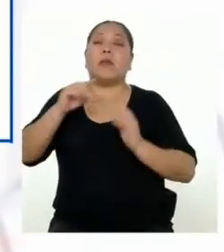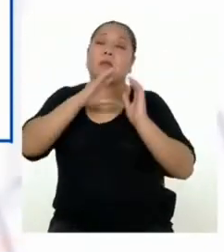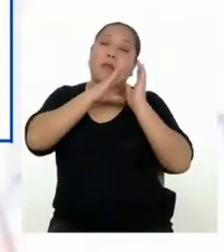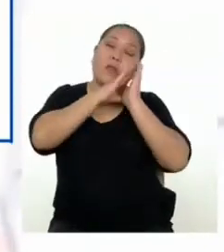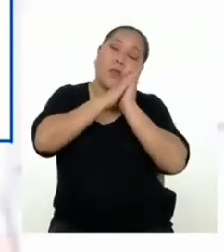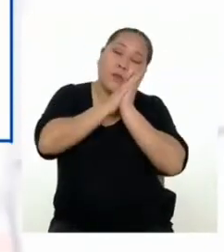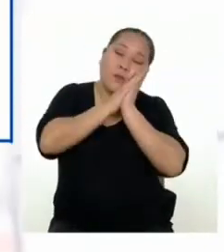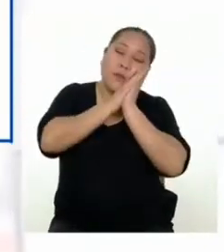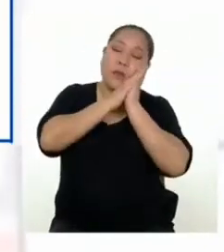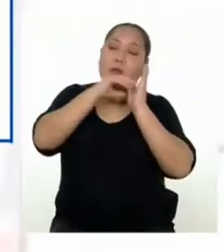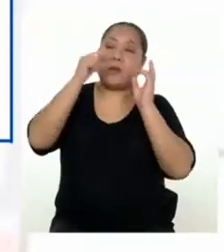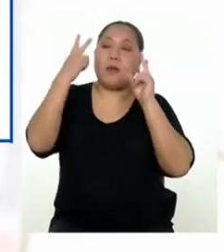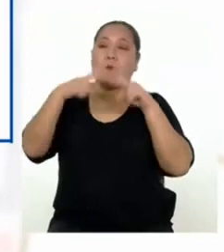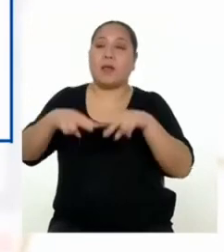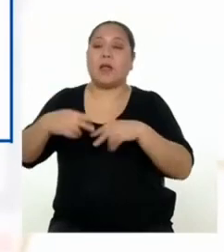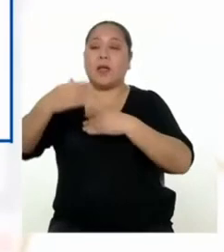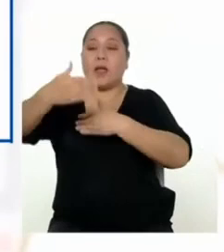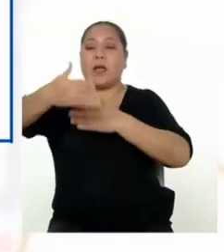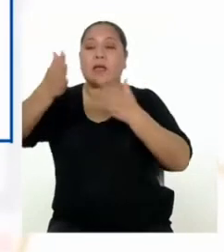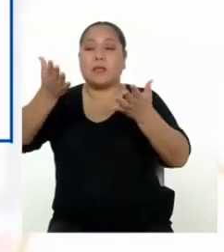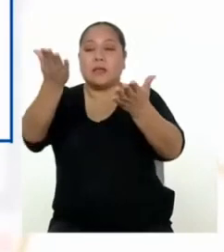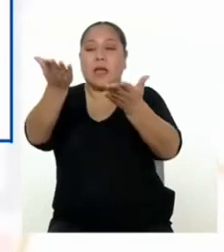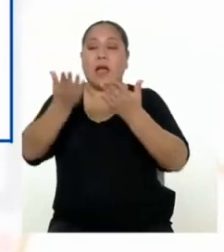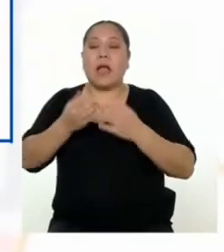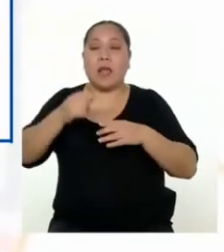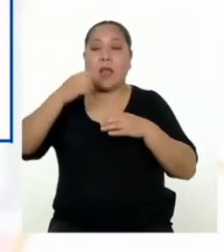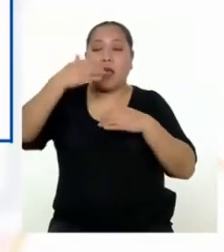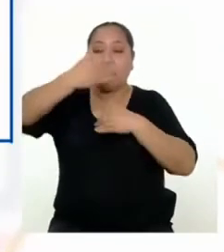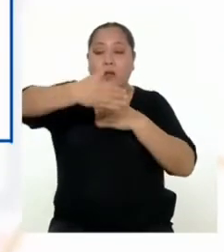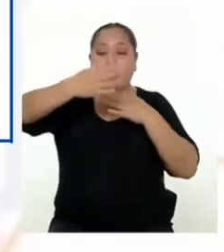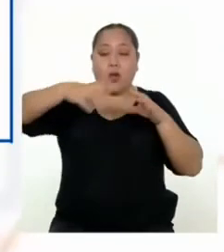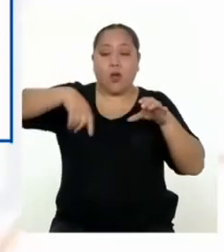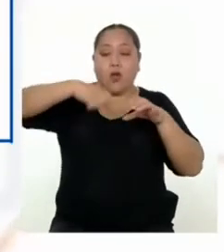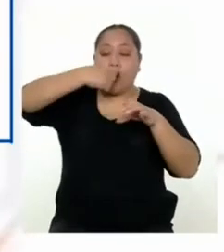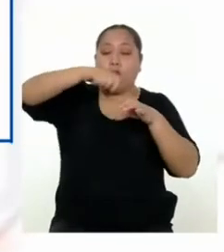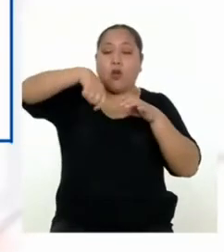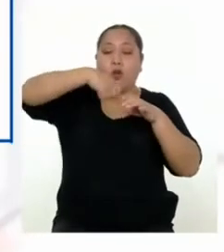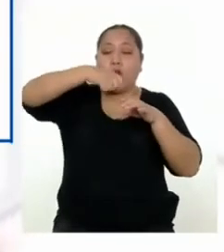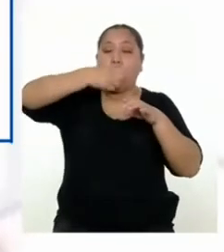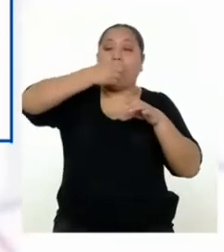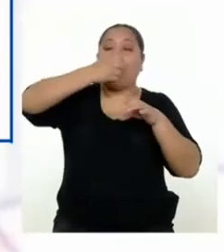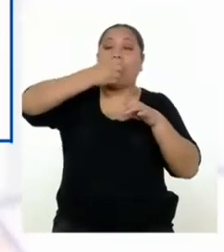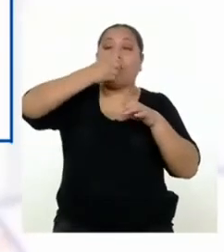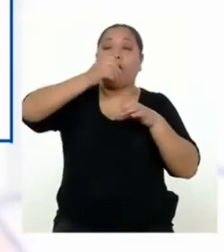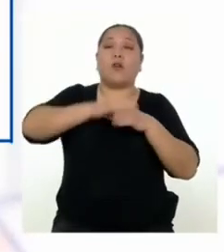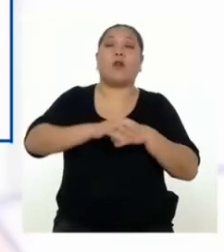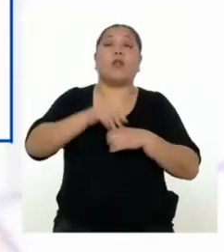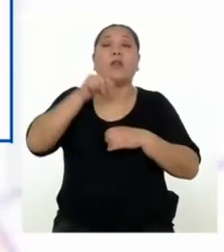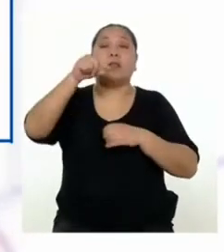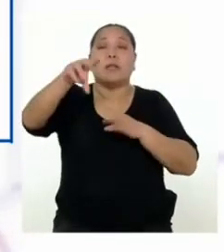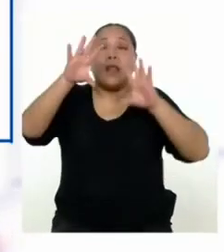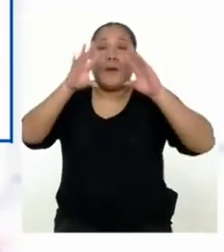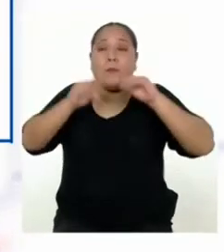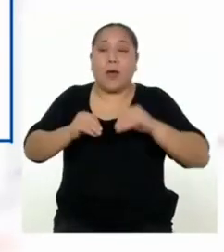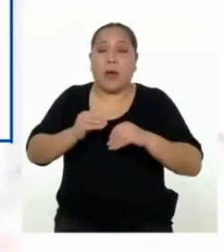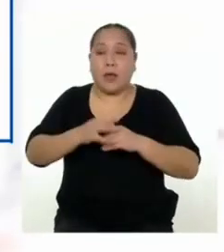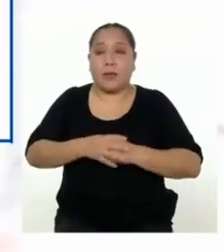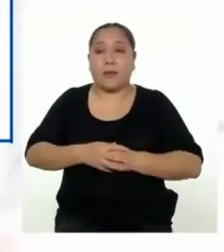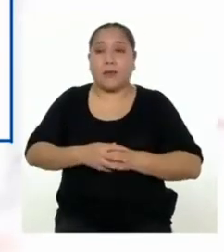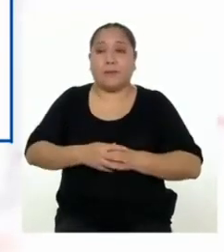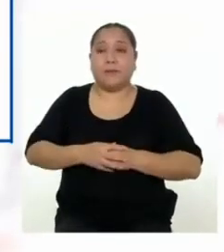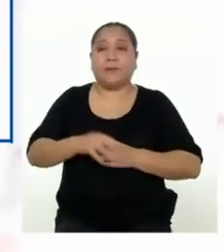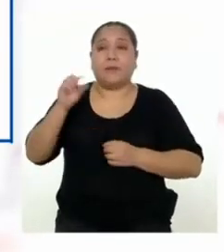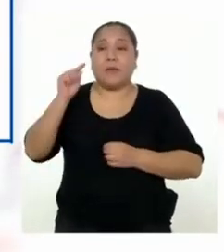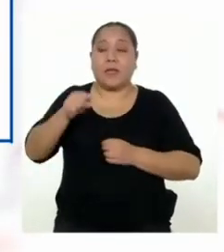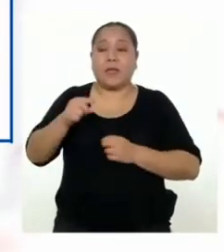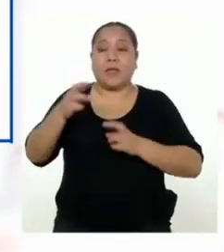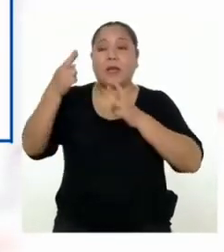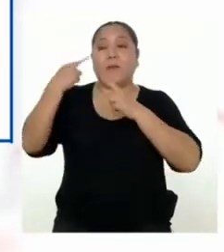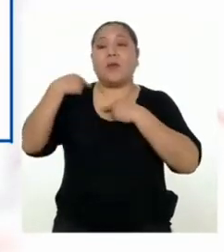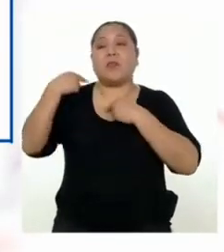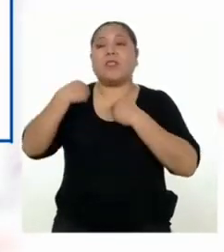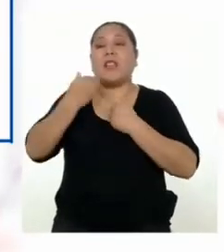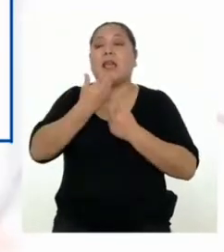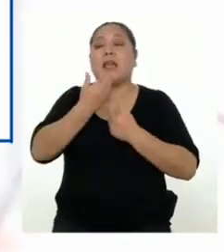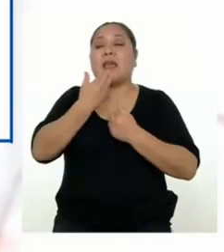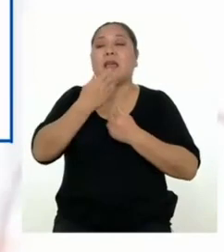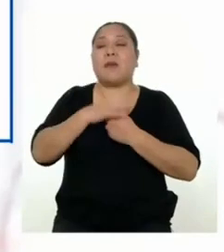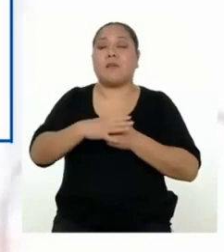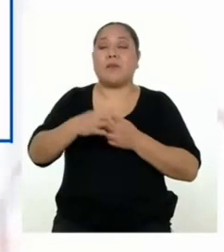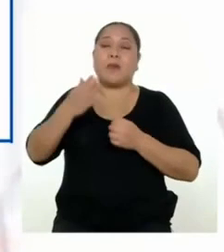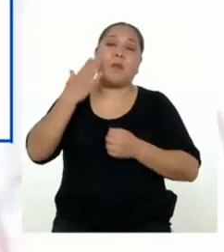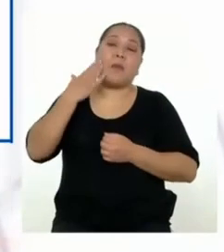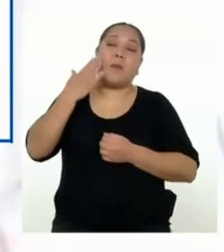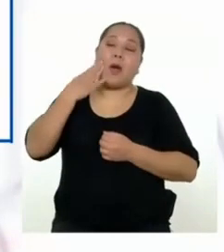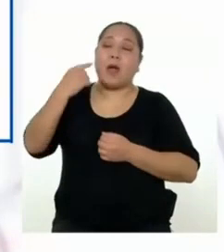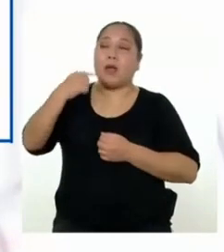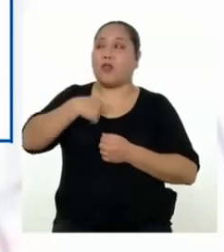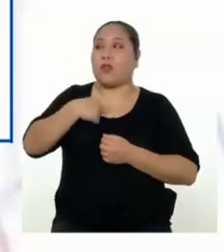si las luces de la sala, el comedor y la cocina están apagadas. Los responsables de cumplir con esta tarea